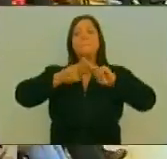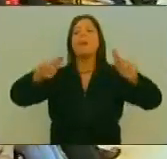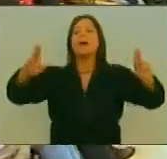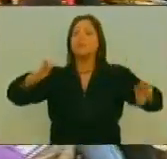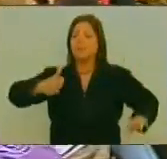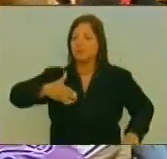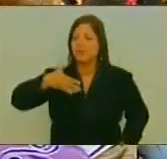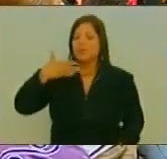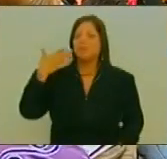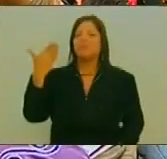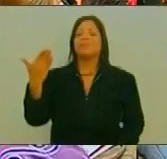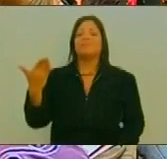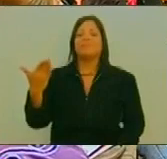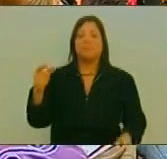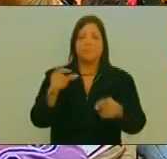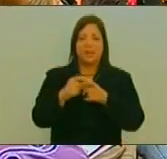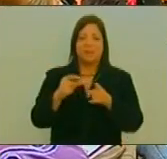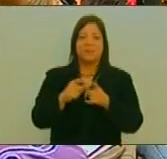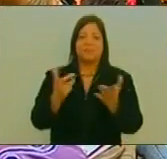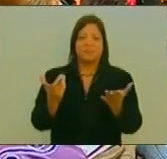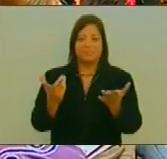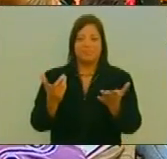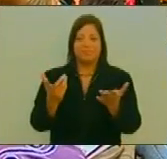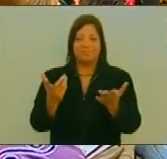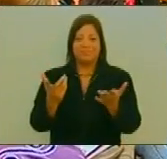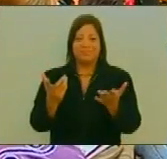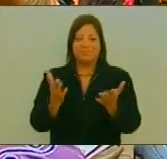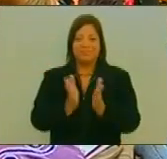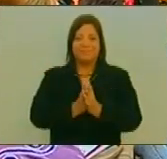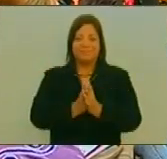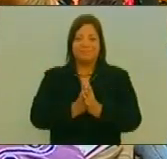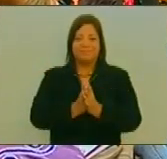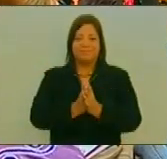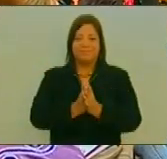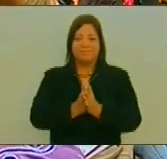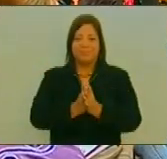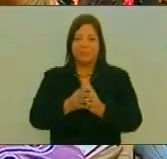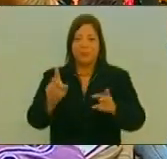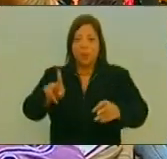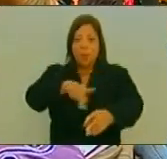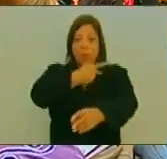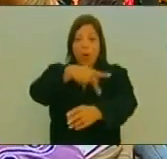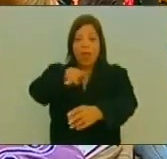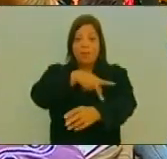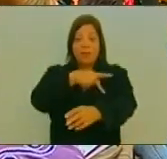He tratado De retratar Esa paz En este poema